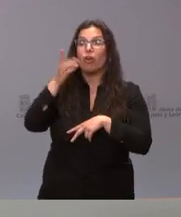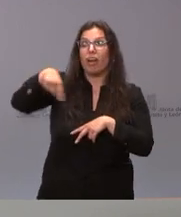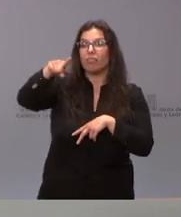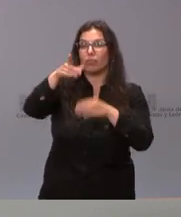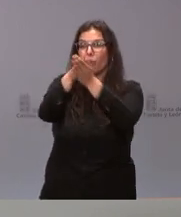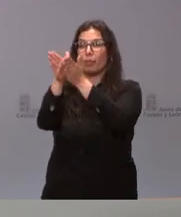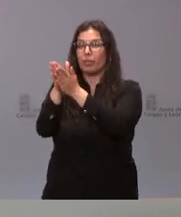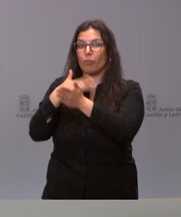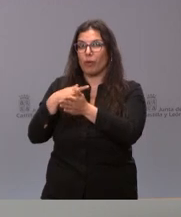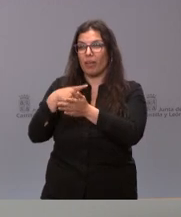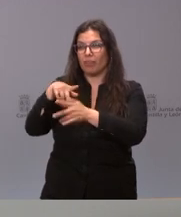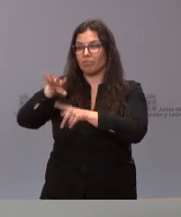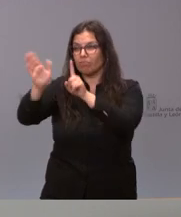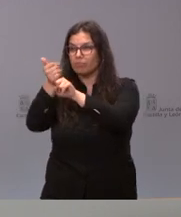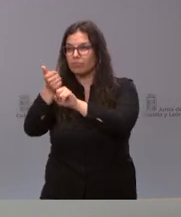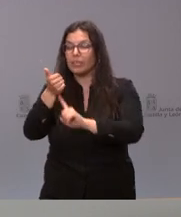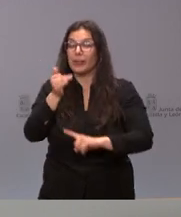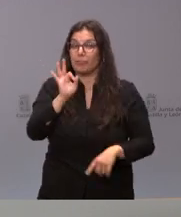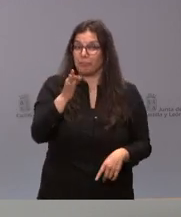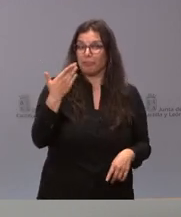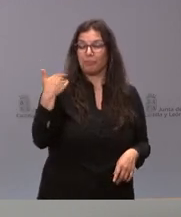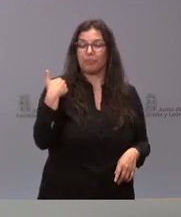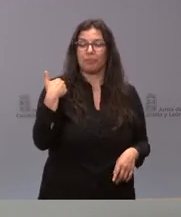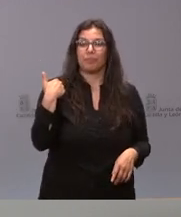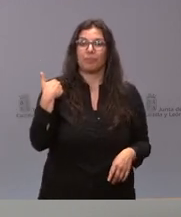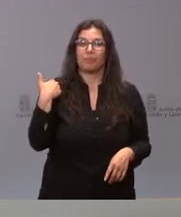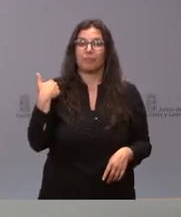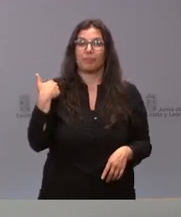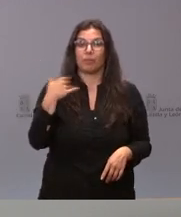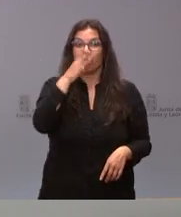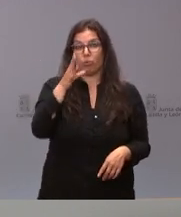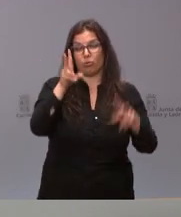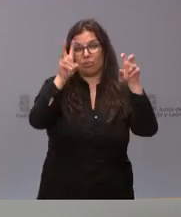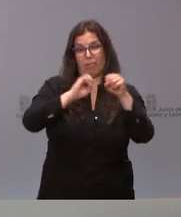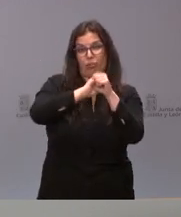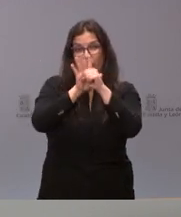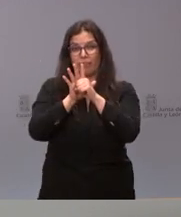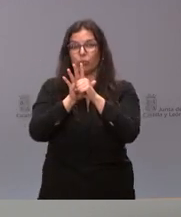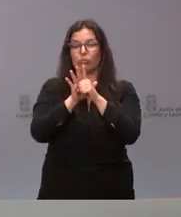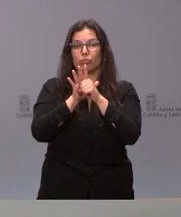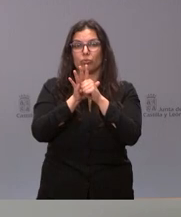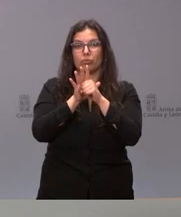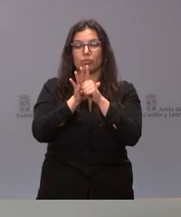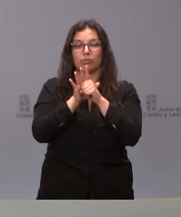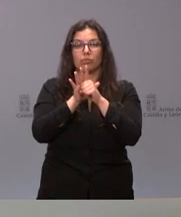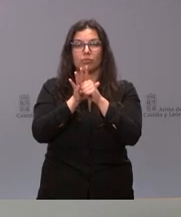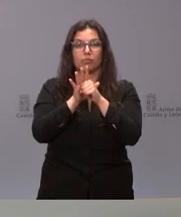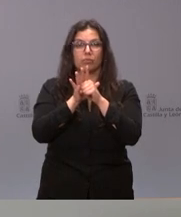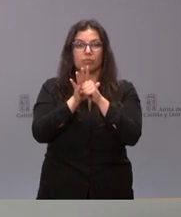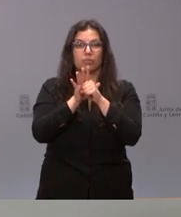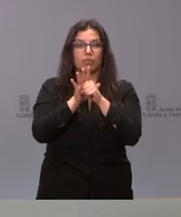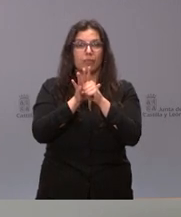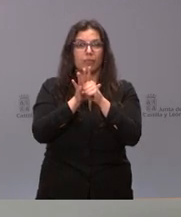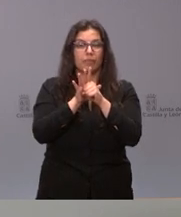sesión. Efectivamente, en su momento, como consecuencia de la pandemia, no tanto vinculado al